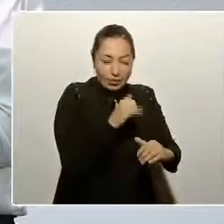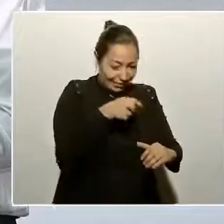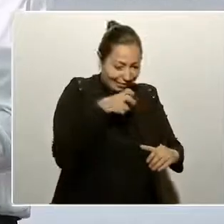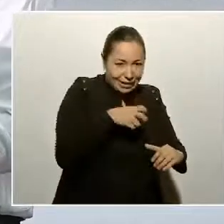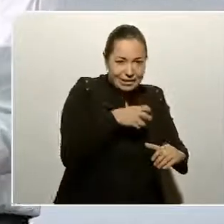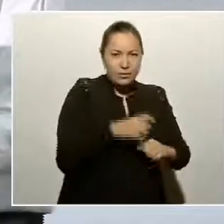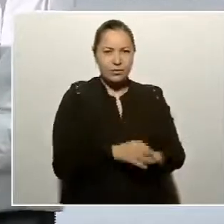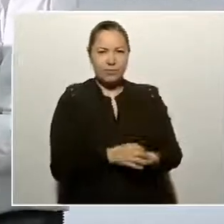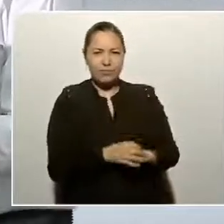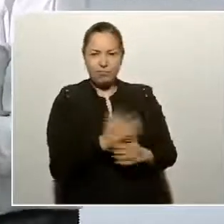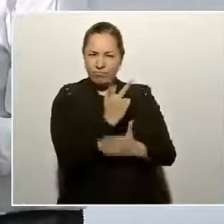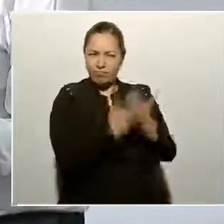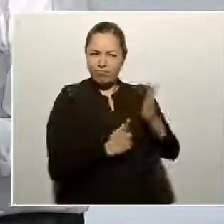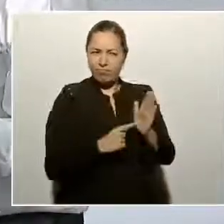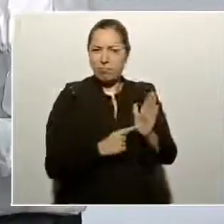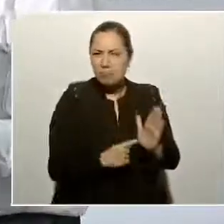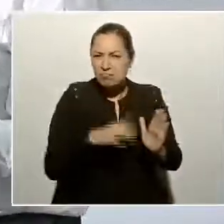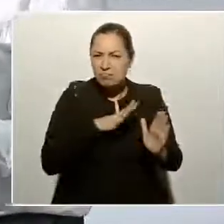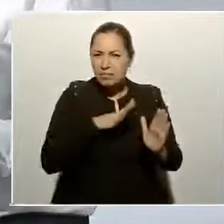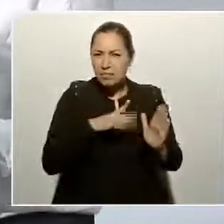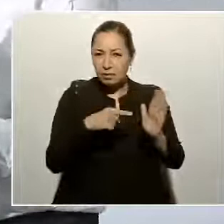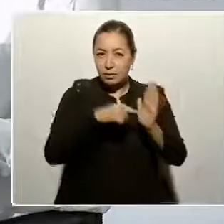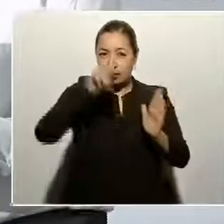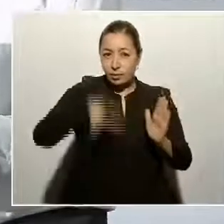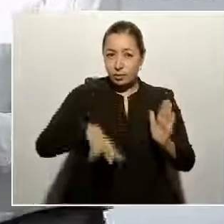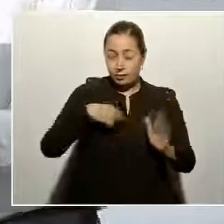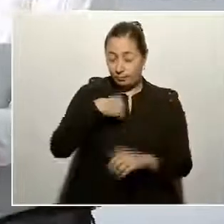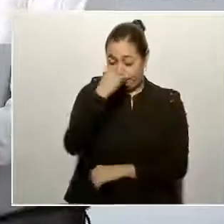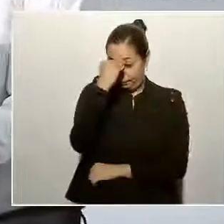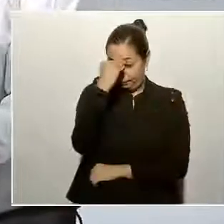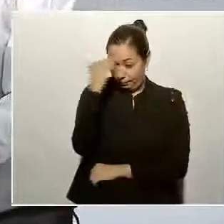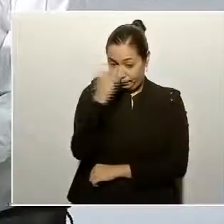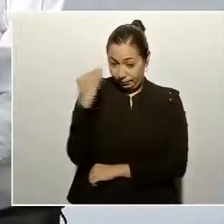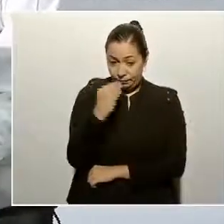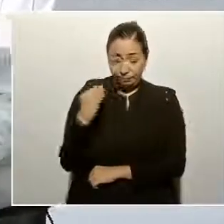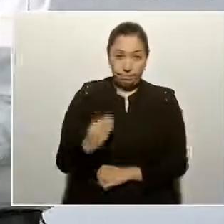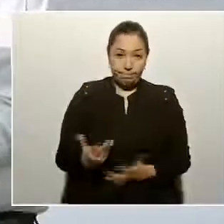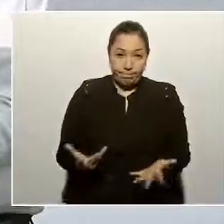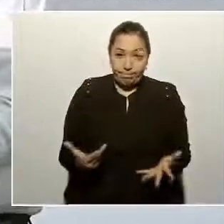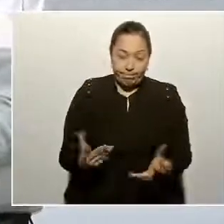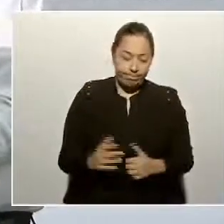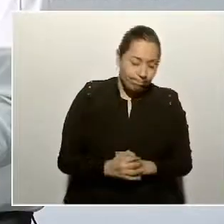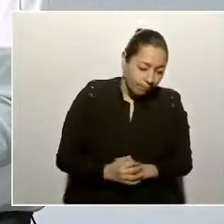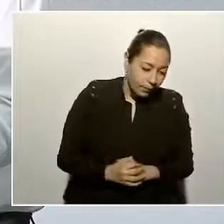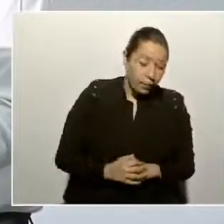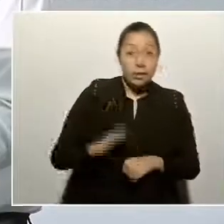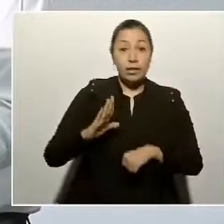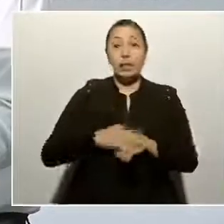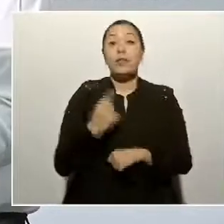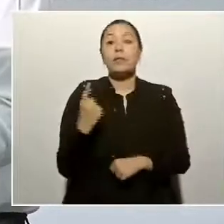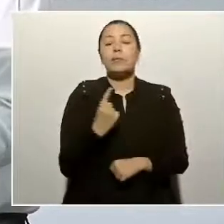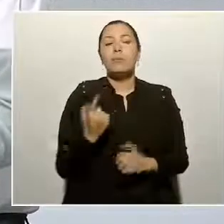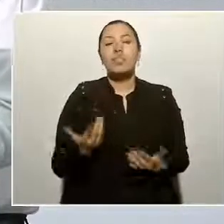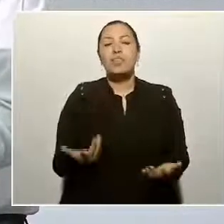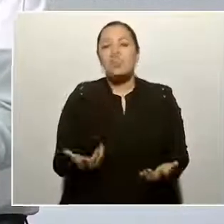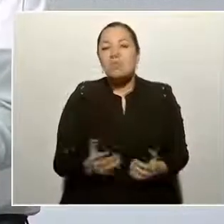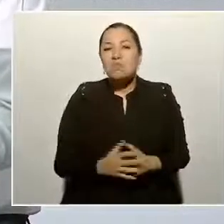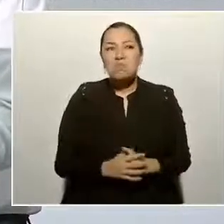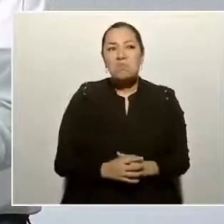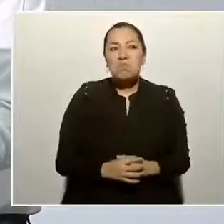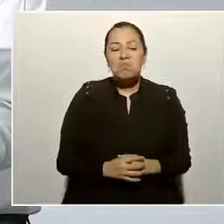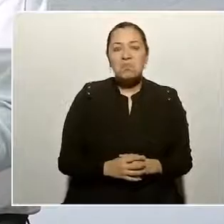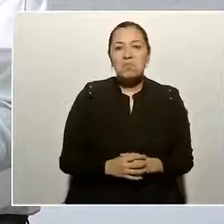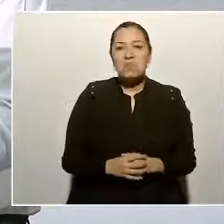Y es un desastre, porque no se